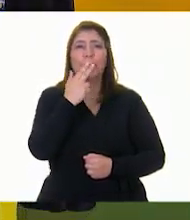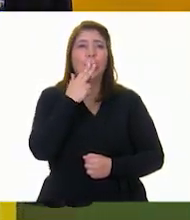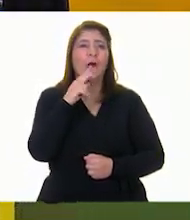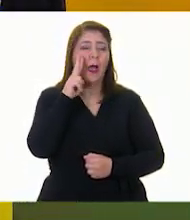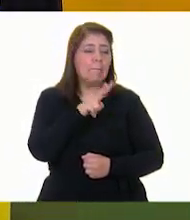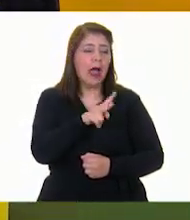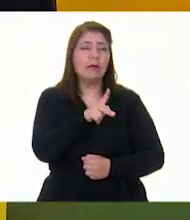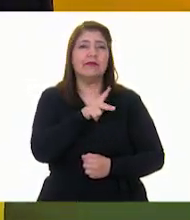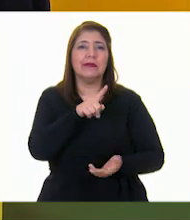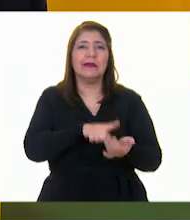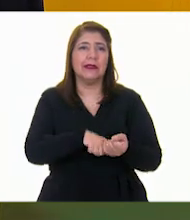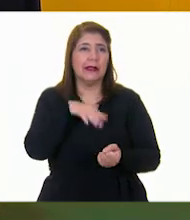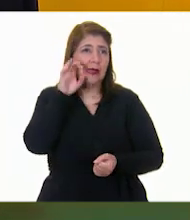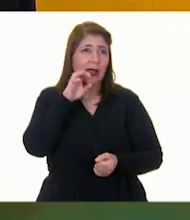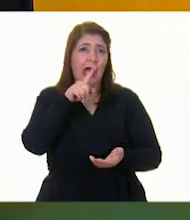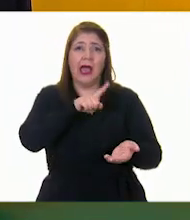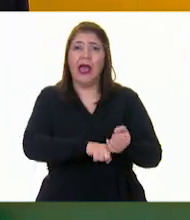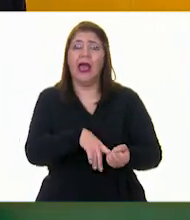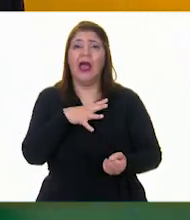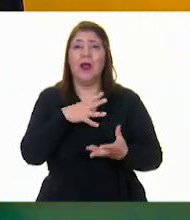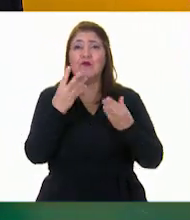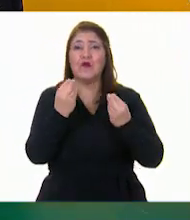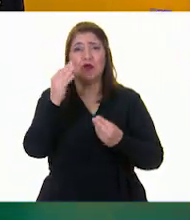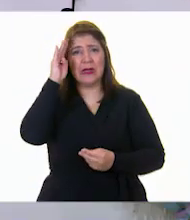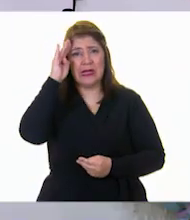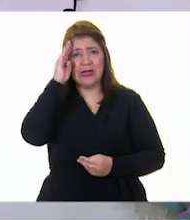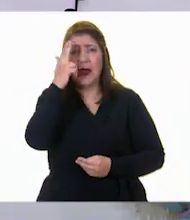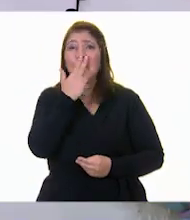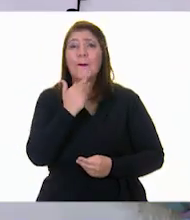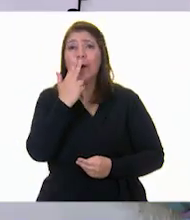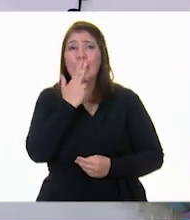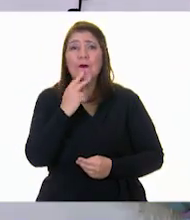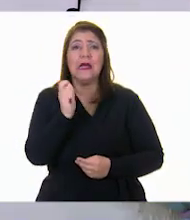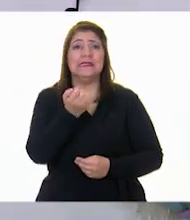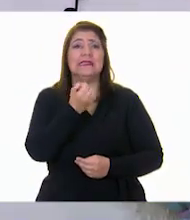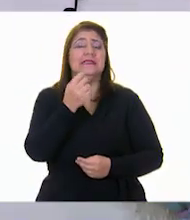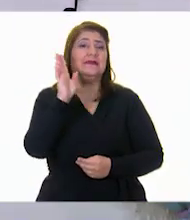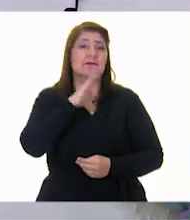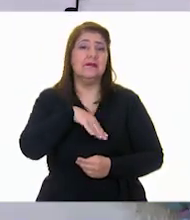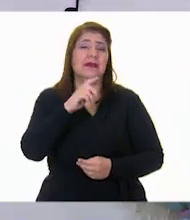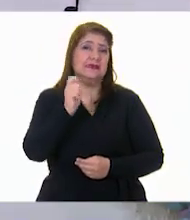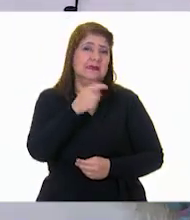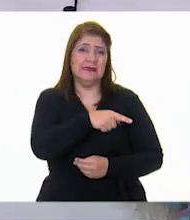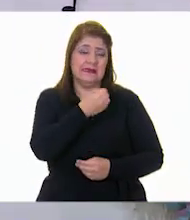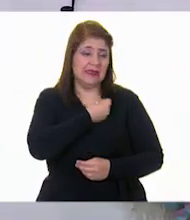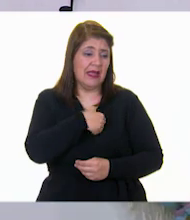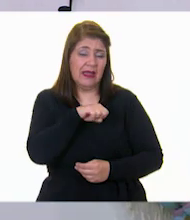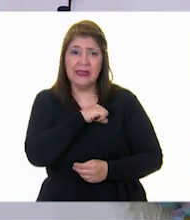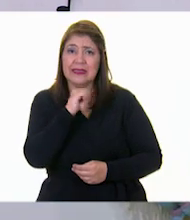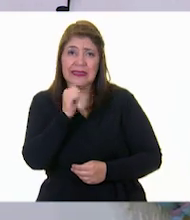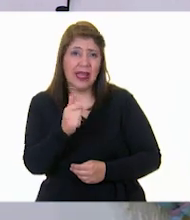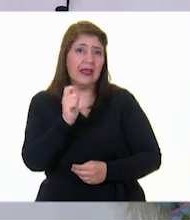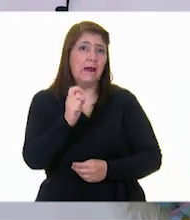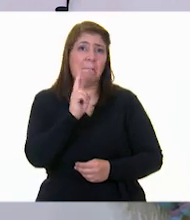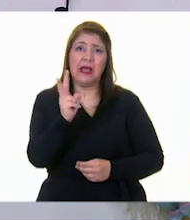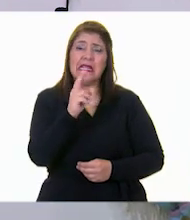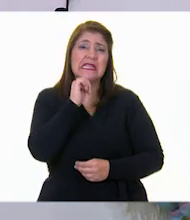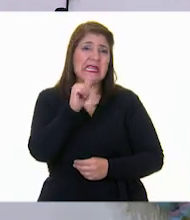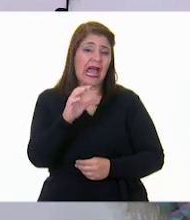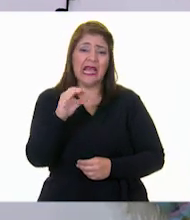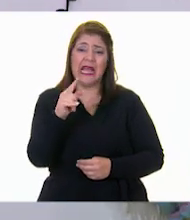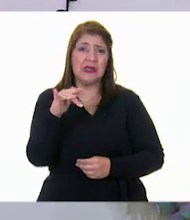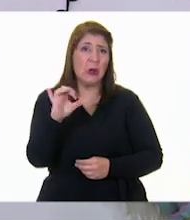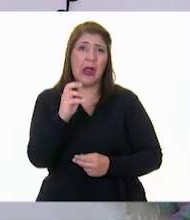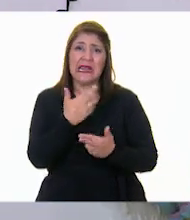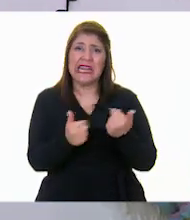me iba a dar cuenta. Contienen una gran cantidad de azúcar que causan daño a la salud. Eso ni tiene vitaminas ni calcio. Sí, nada de